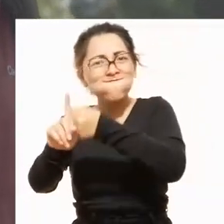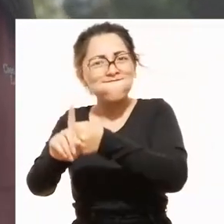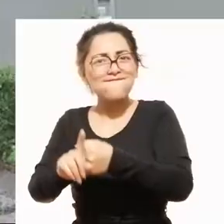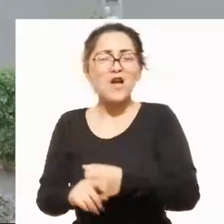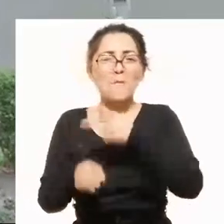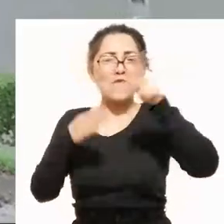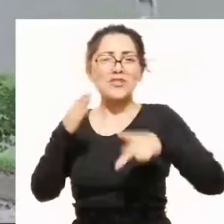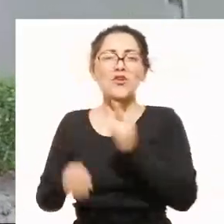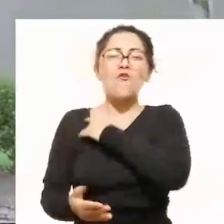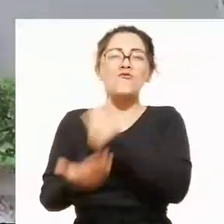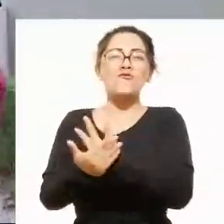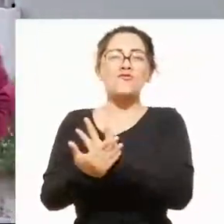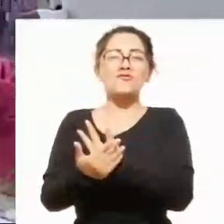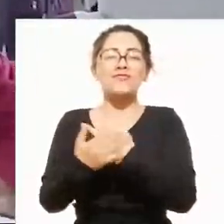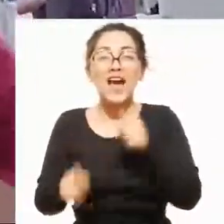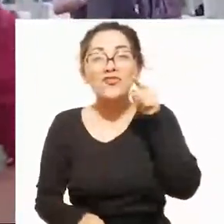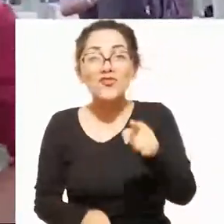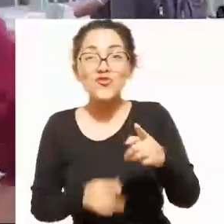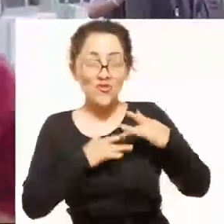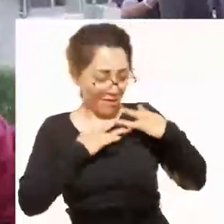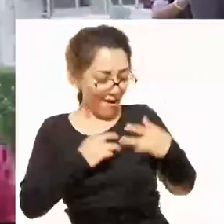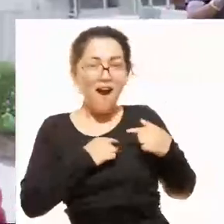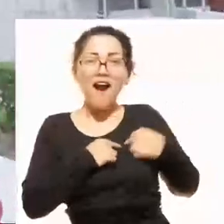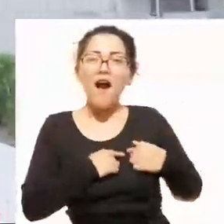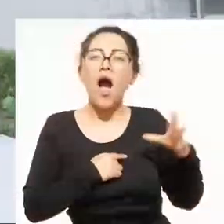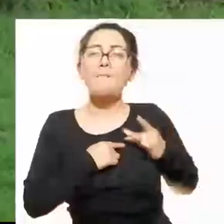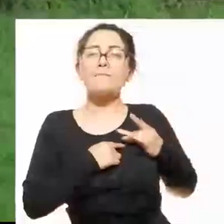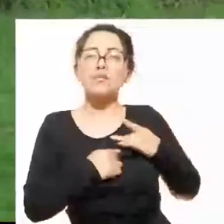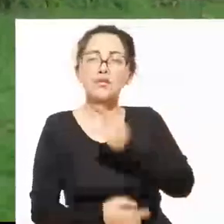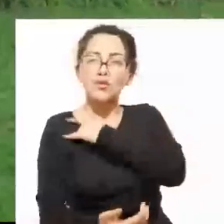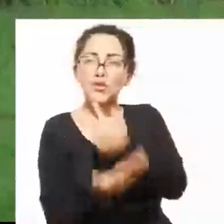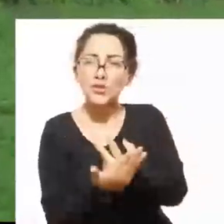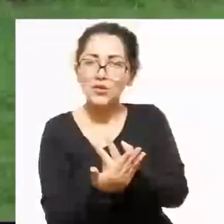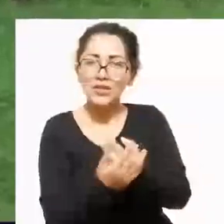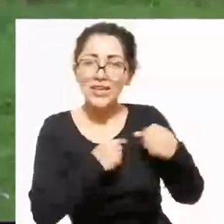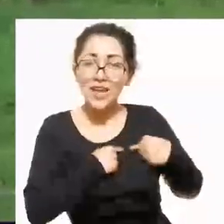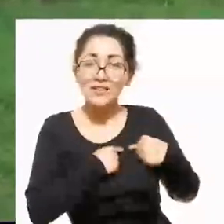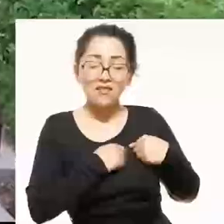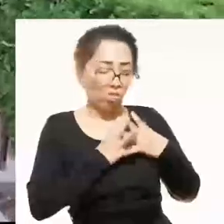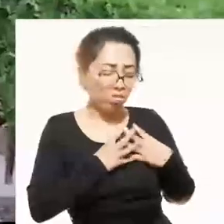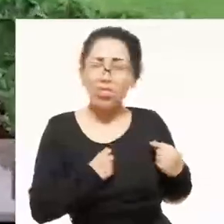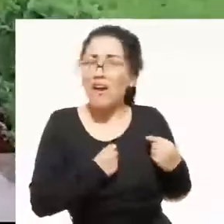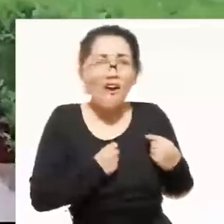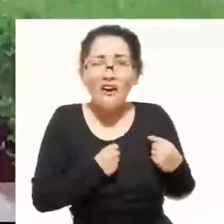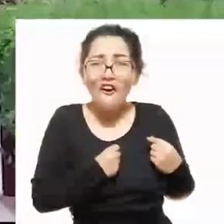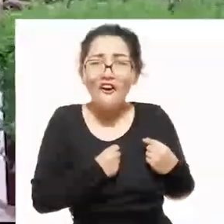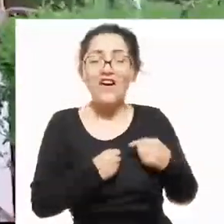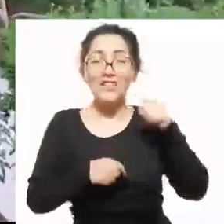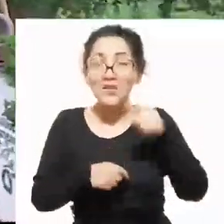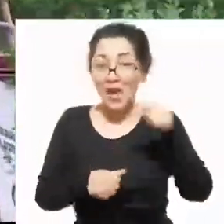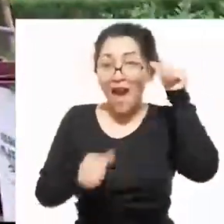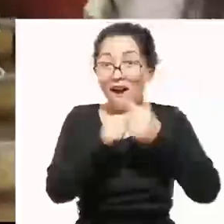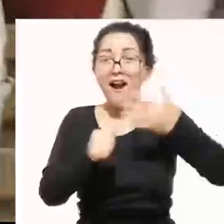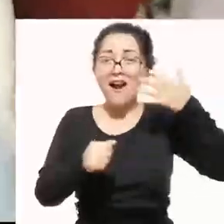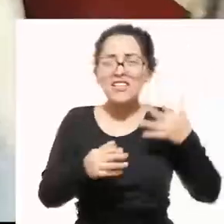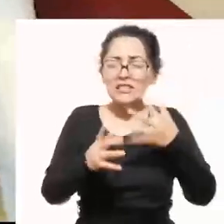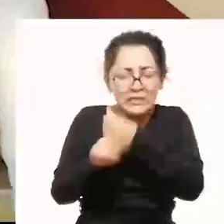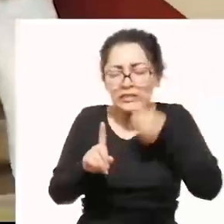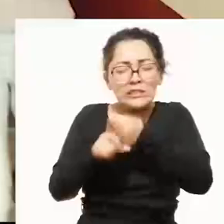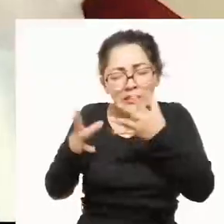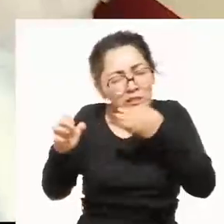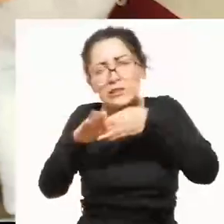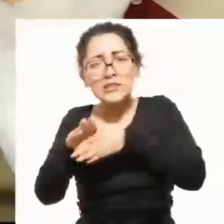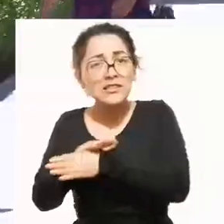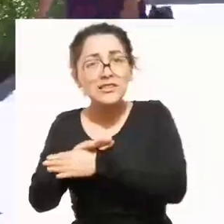Agustino. En tu pecho llevas la marca UNSA, esa marca que no se olvida, esa marca por la que siempre luchaste para